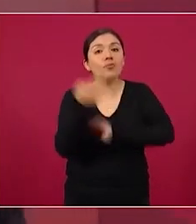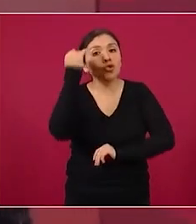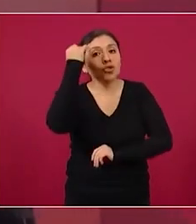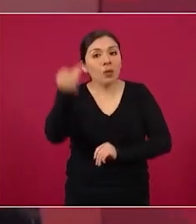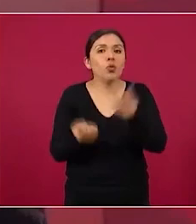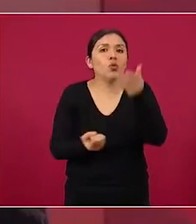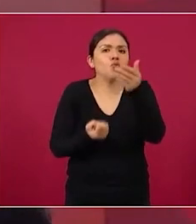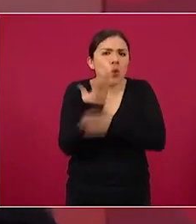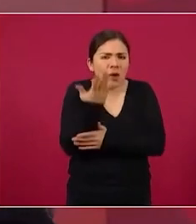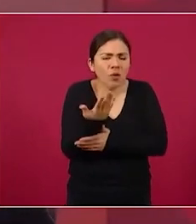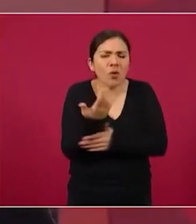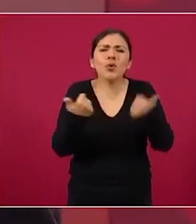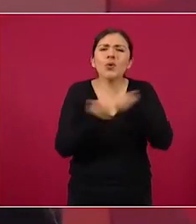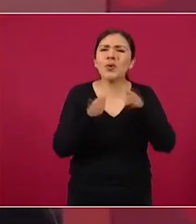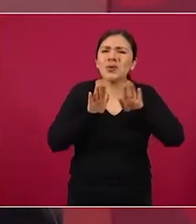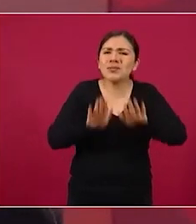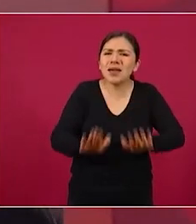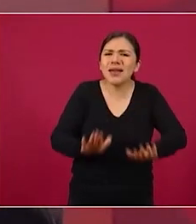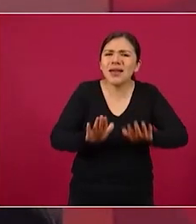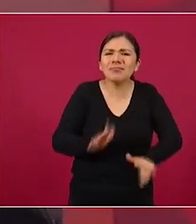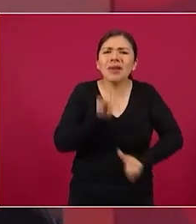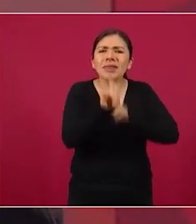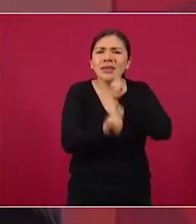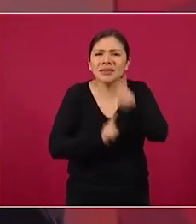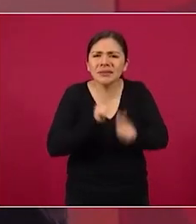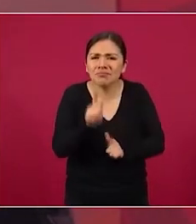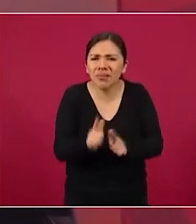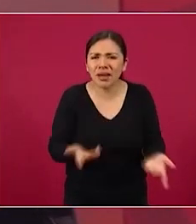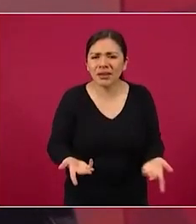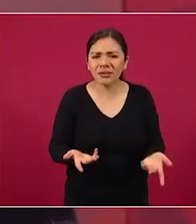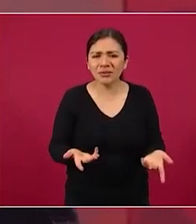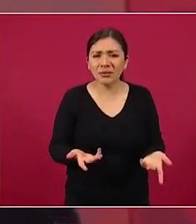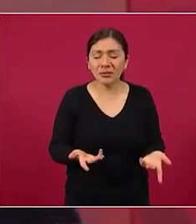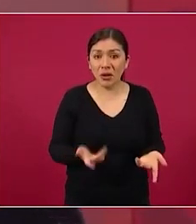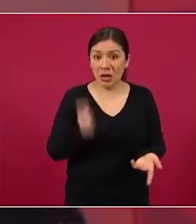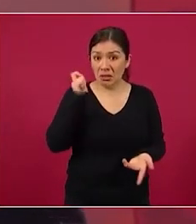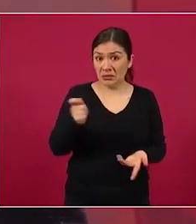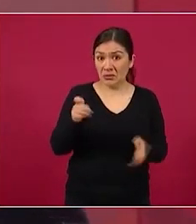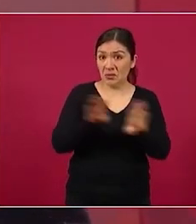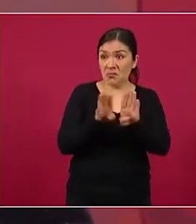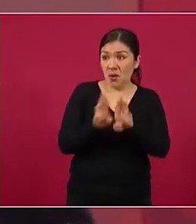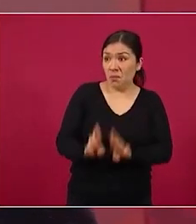despacio y repito no es ruptura